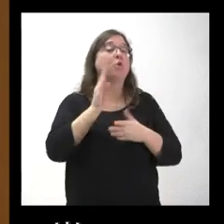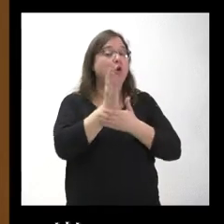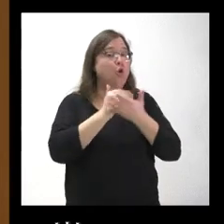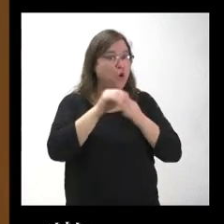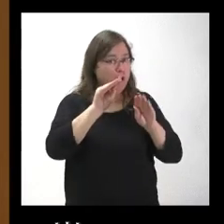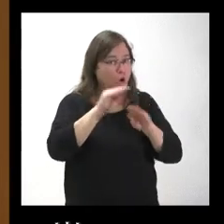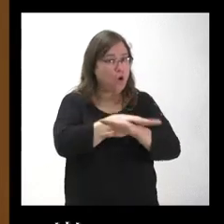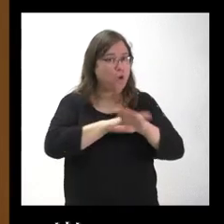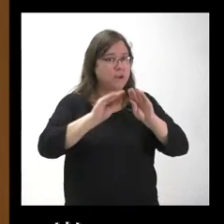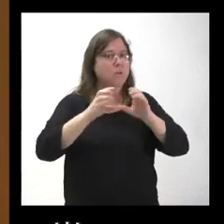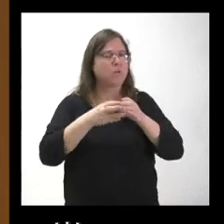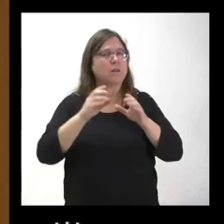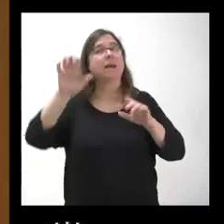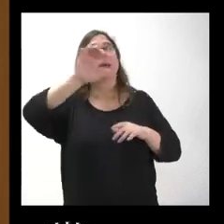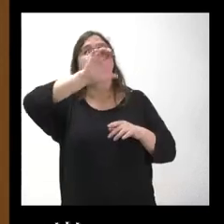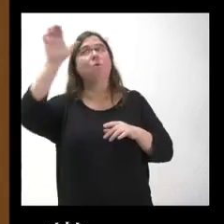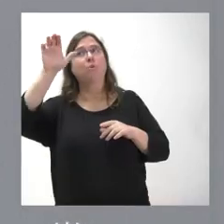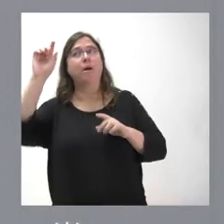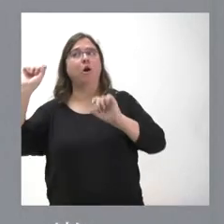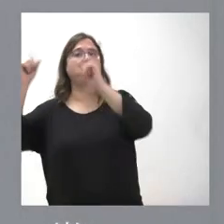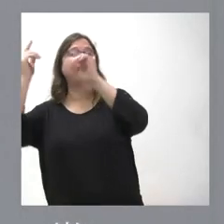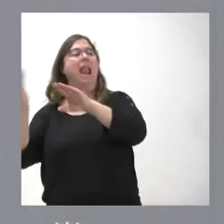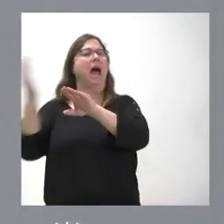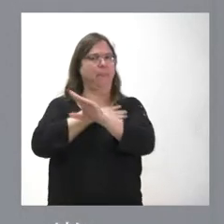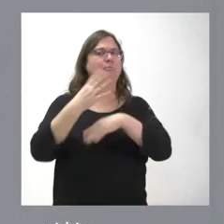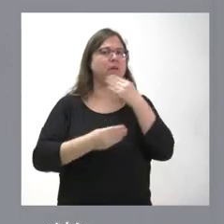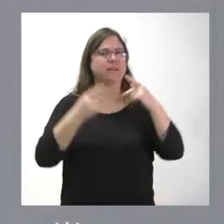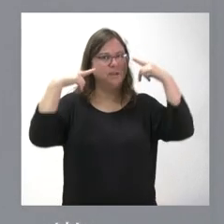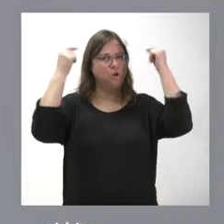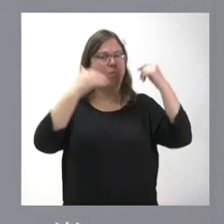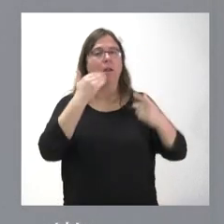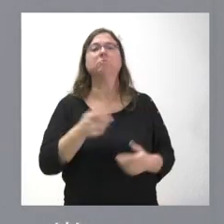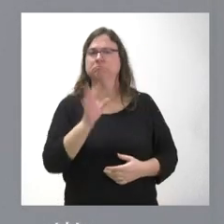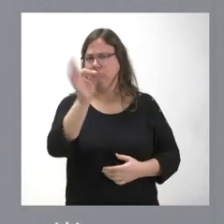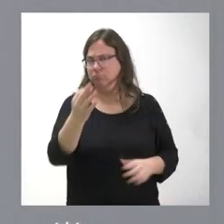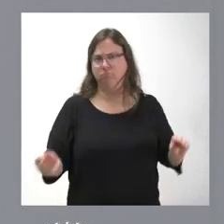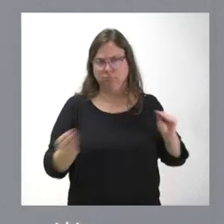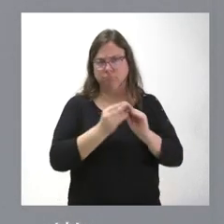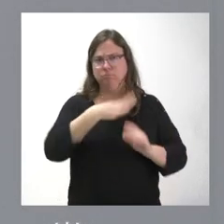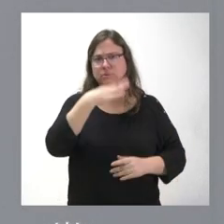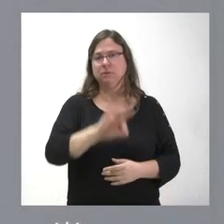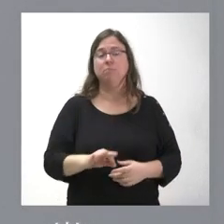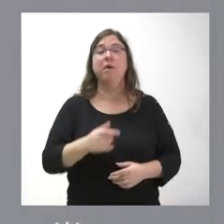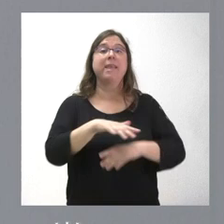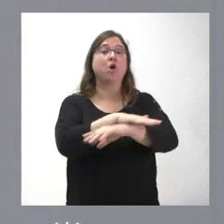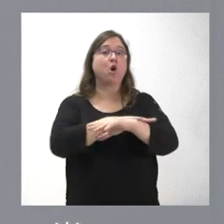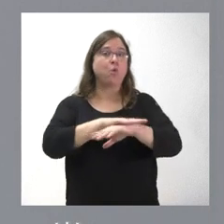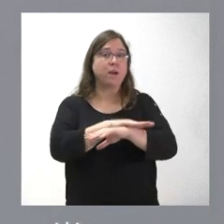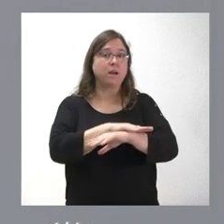posible antes de que esa decisión europea sea firme? Absolutamente. De hecho, fue voluntad del Gobierno